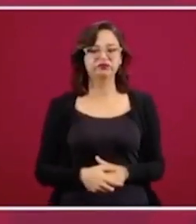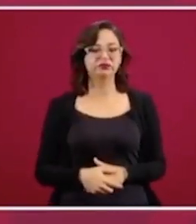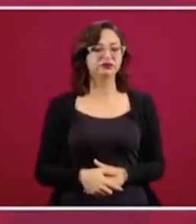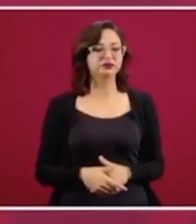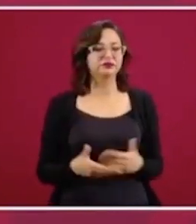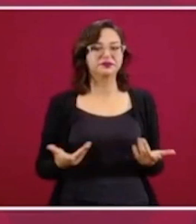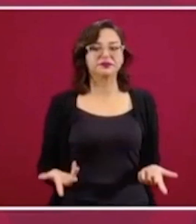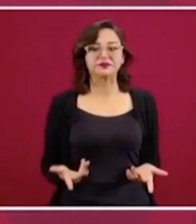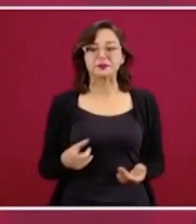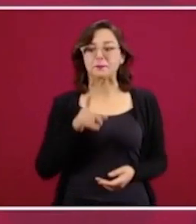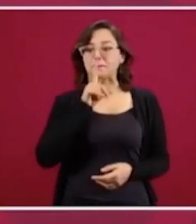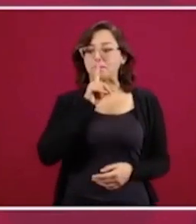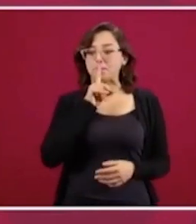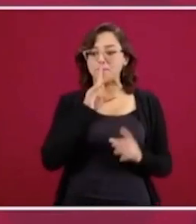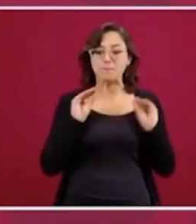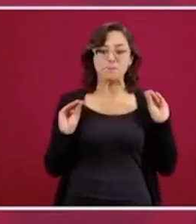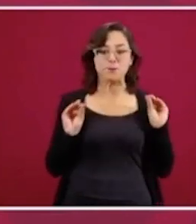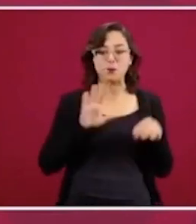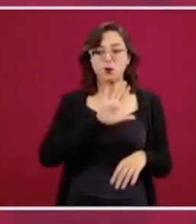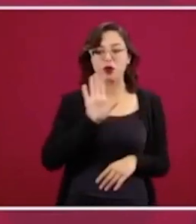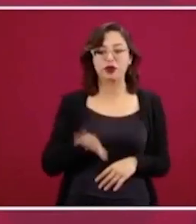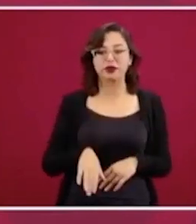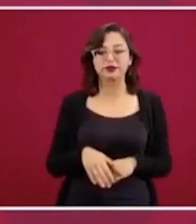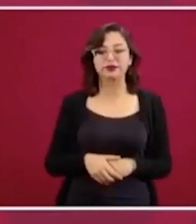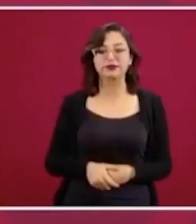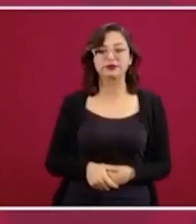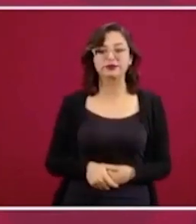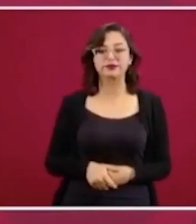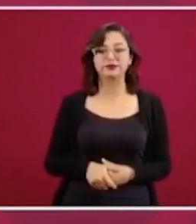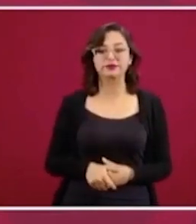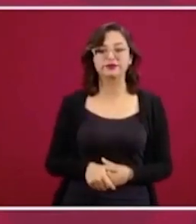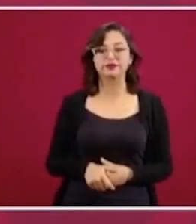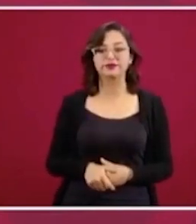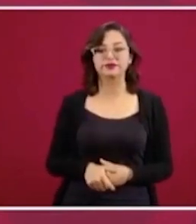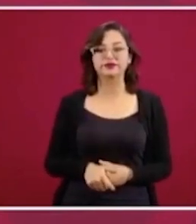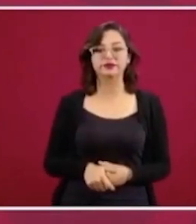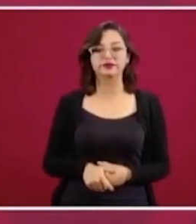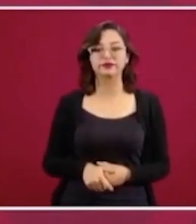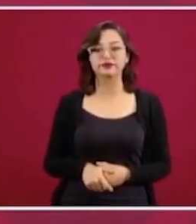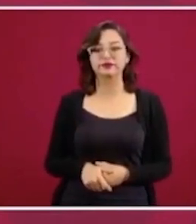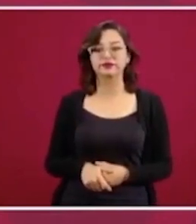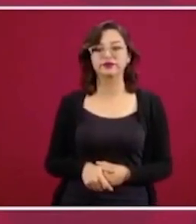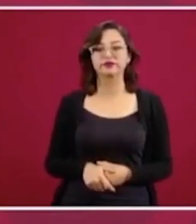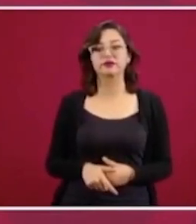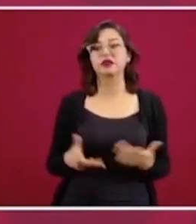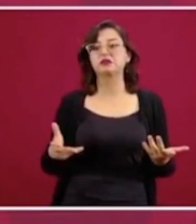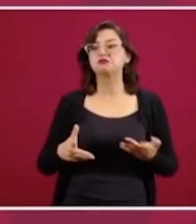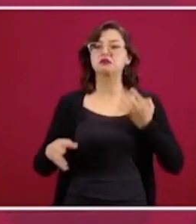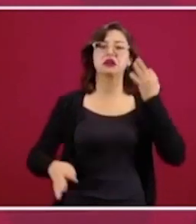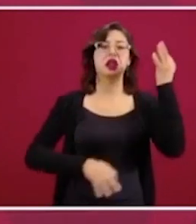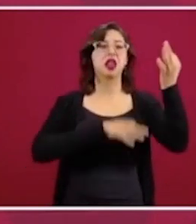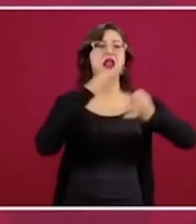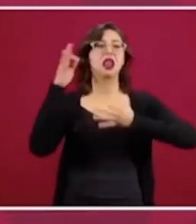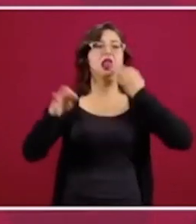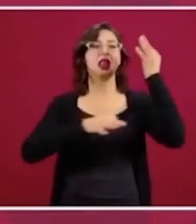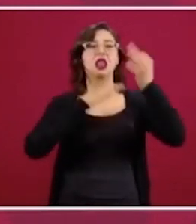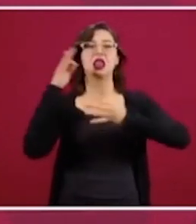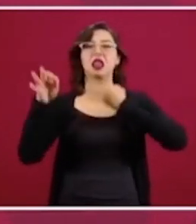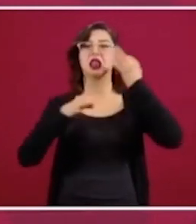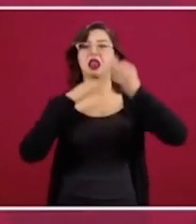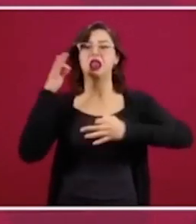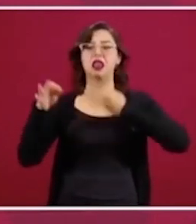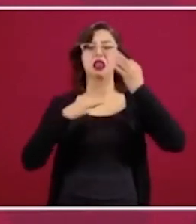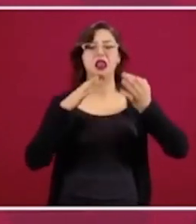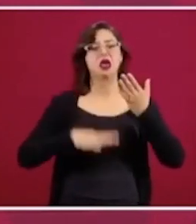callaban como momias, gritaban como pregoneros en contra de nosotros,